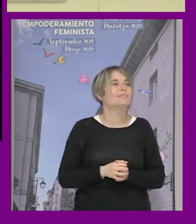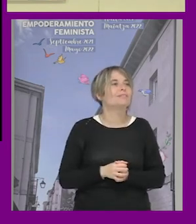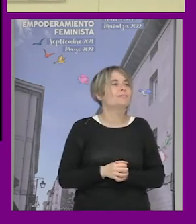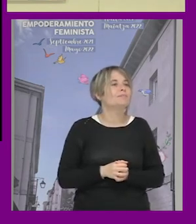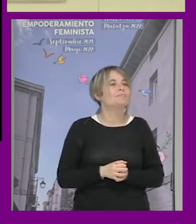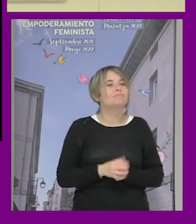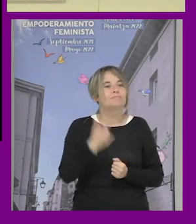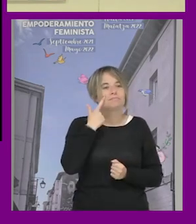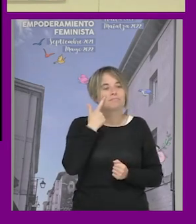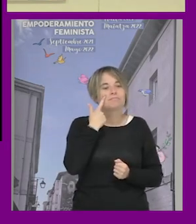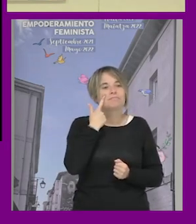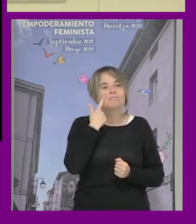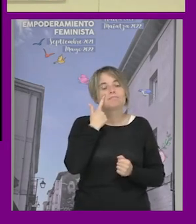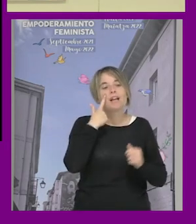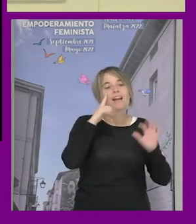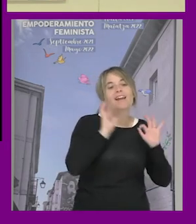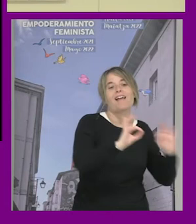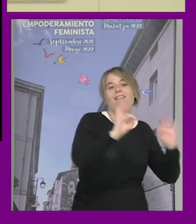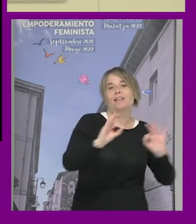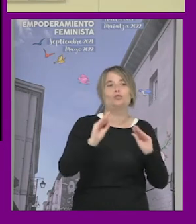con diferentes diferentes realidades